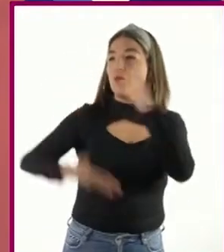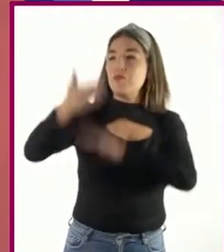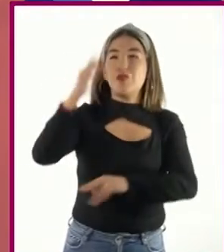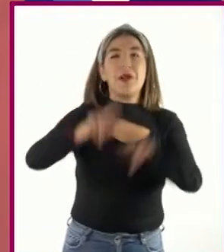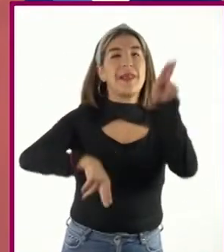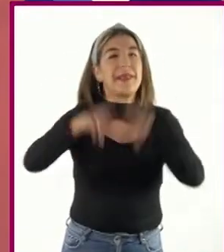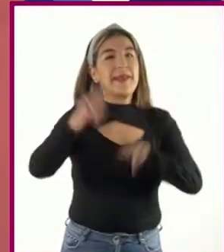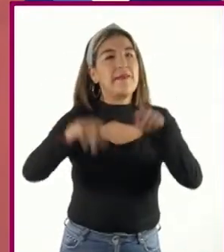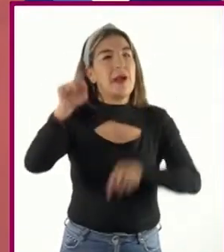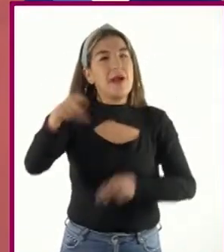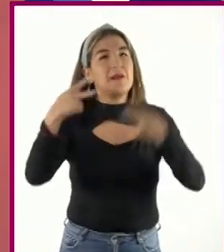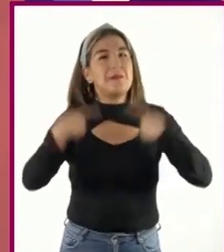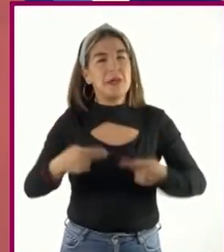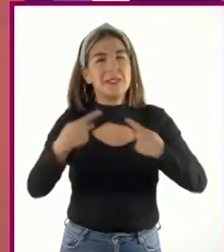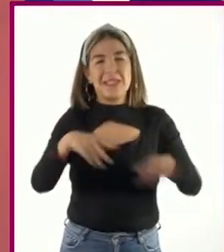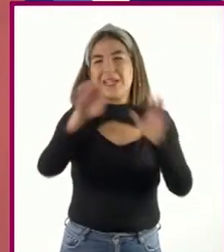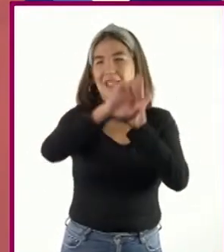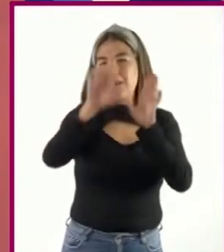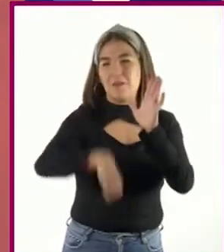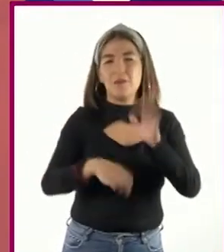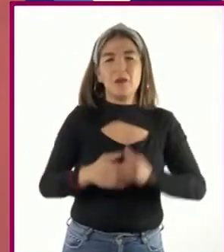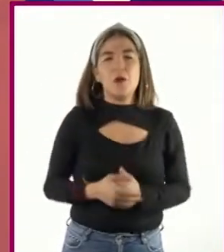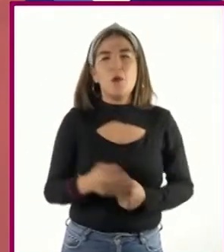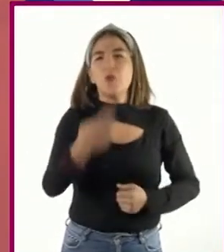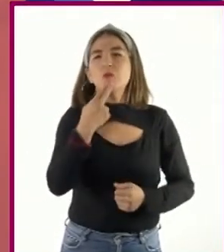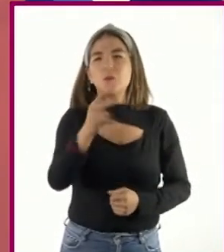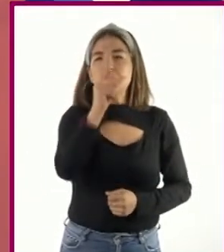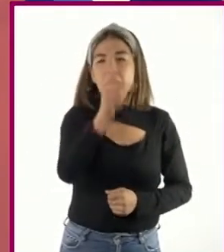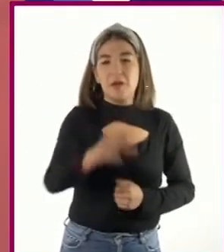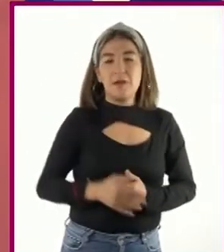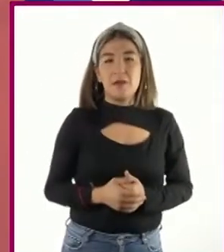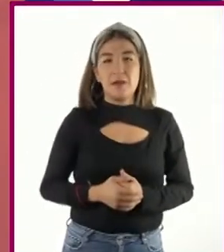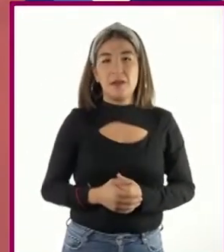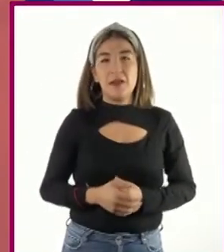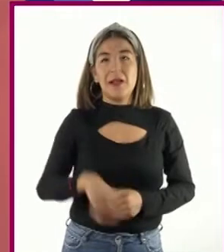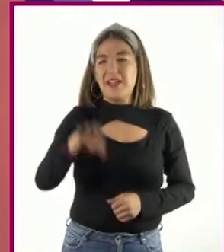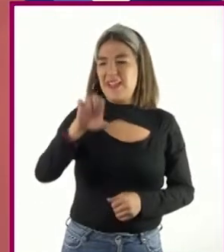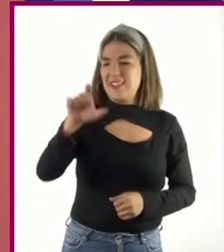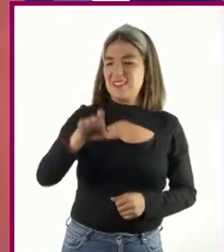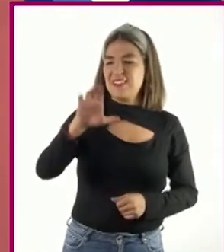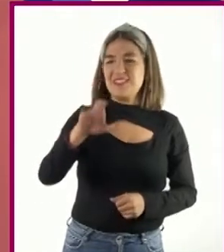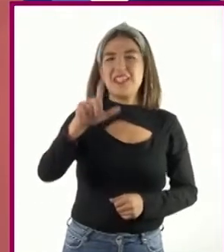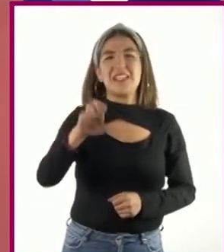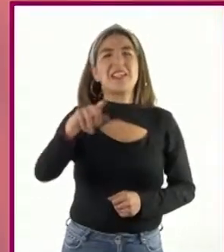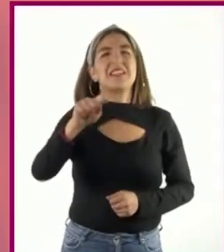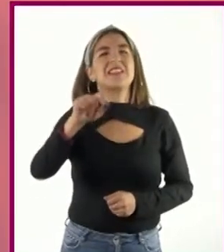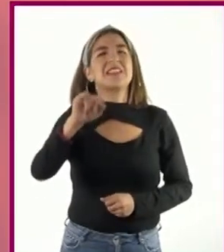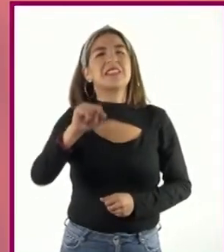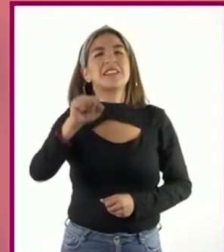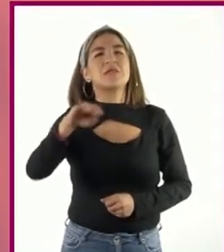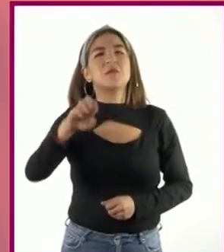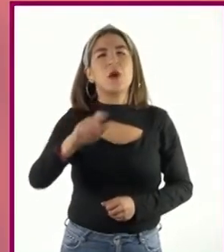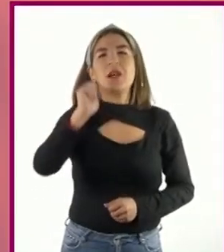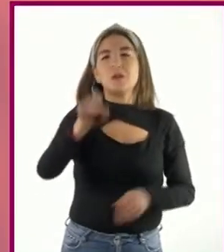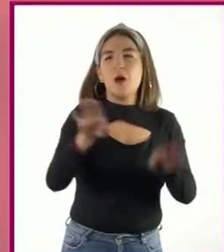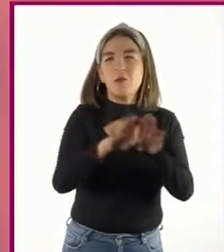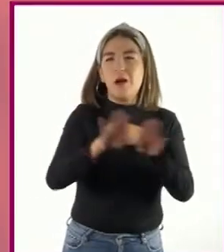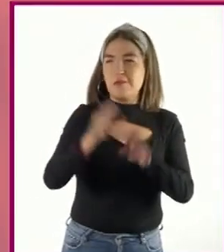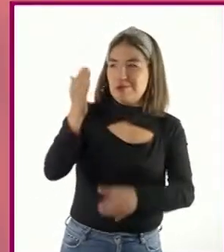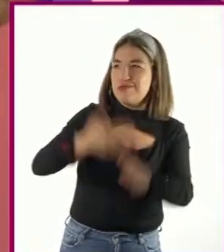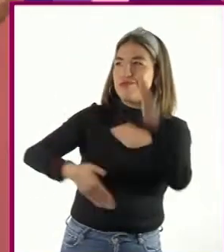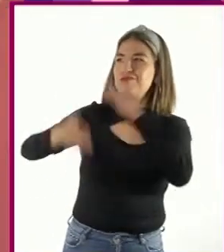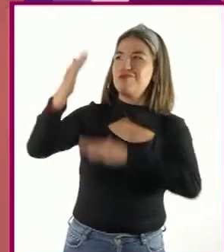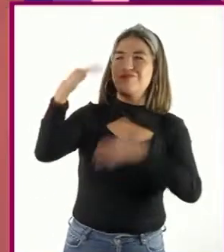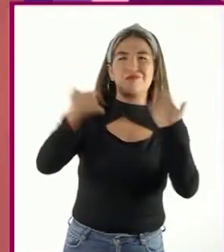cuenta la persona. Por ejemplo, usar la palabra excelentísimo es una fórmula usada comúnmente